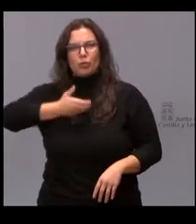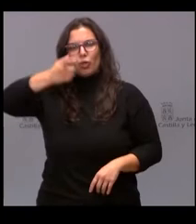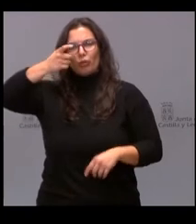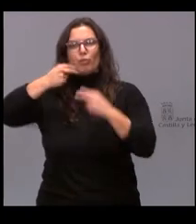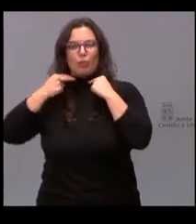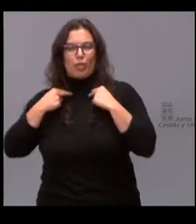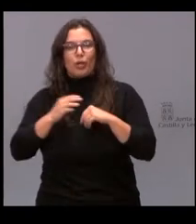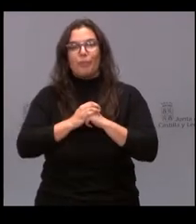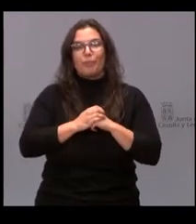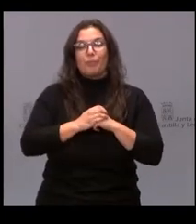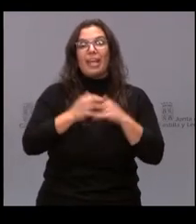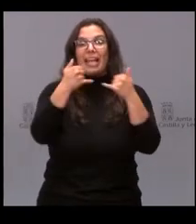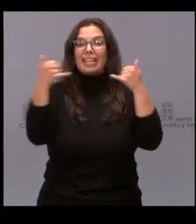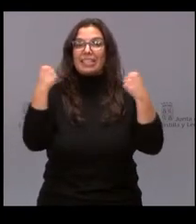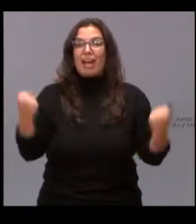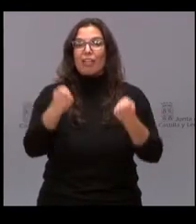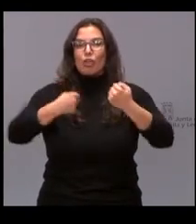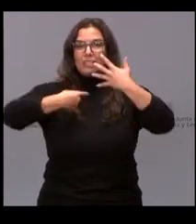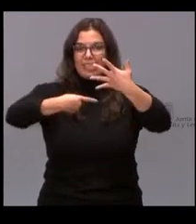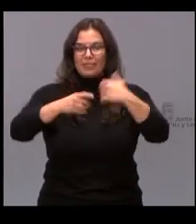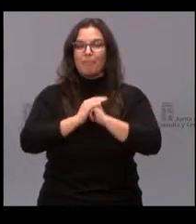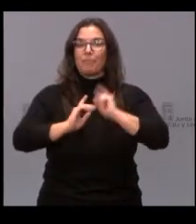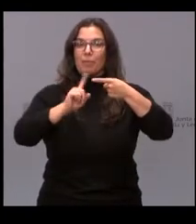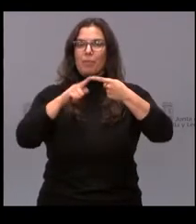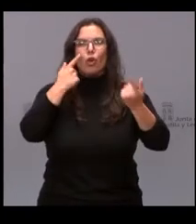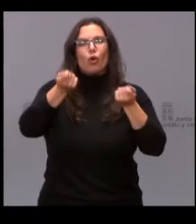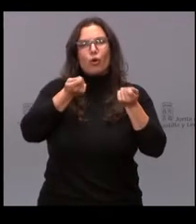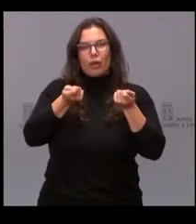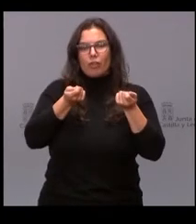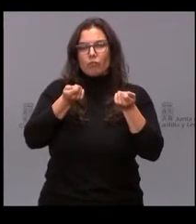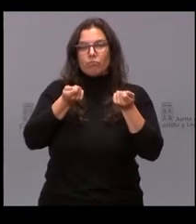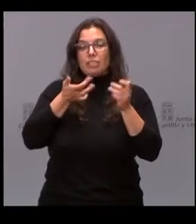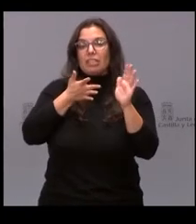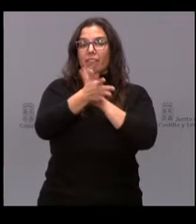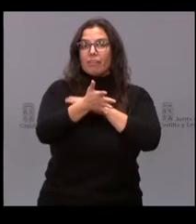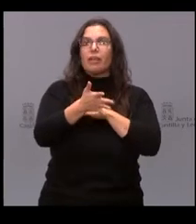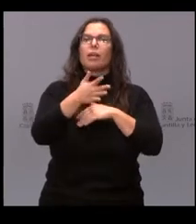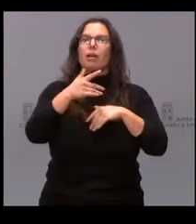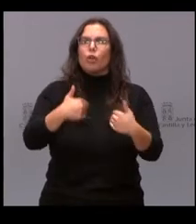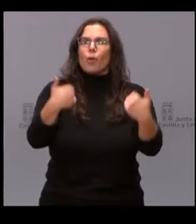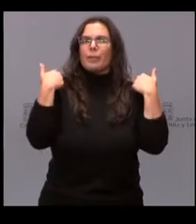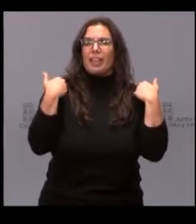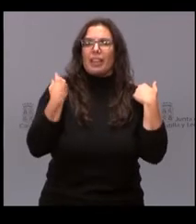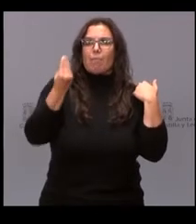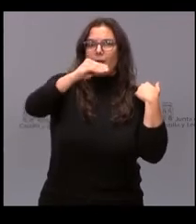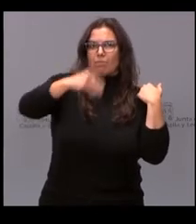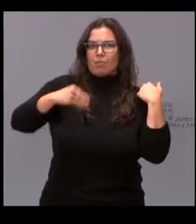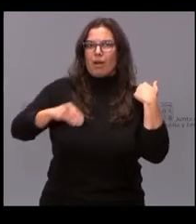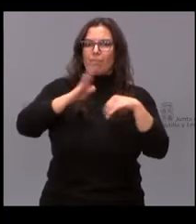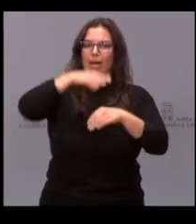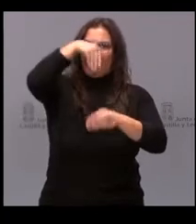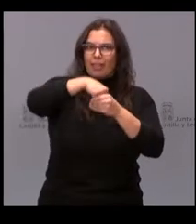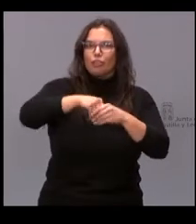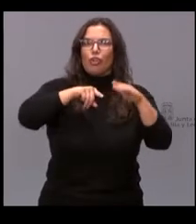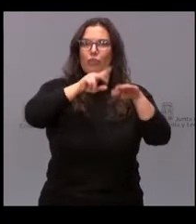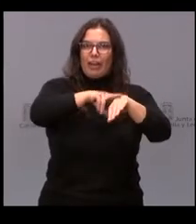cuenta con seis ejes de acción. El primero de ellos es la coordinación, que se dirige a incorporar nuevas competencias a las delegaciones territoriales